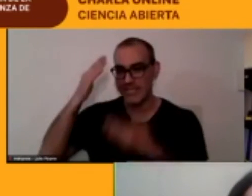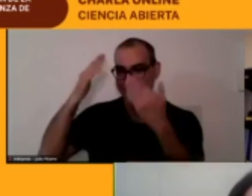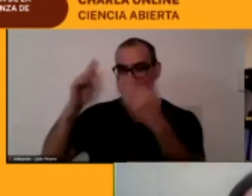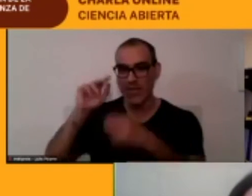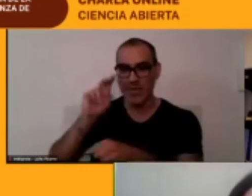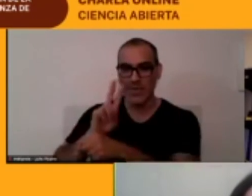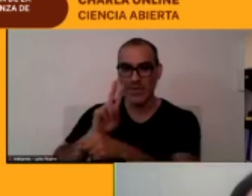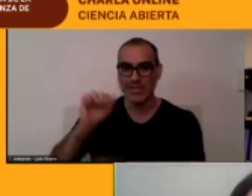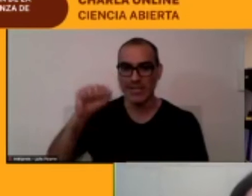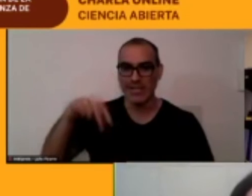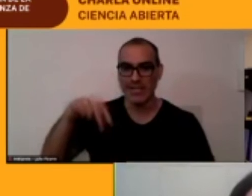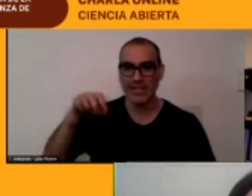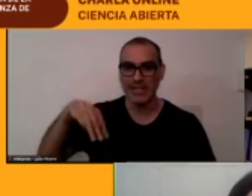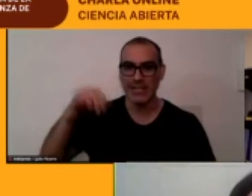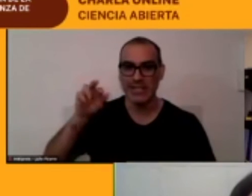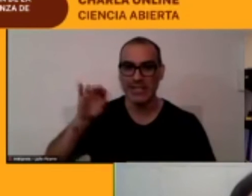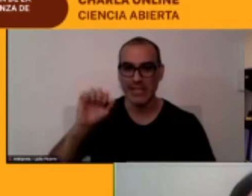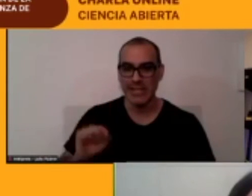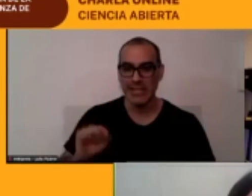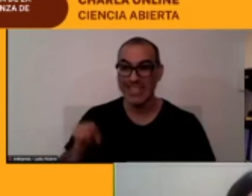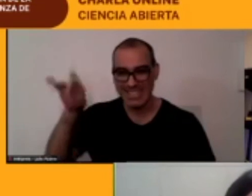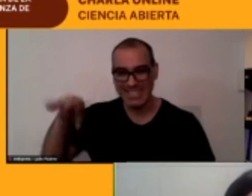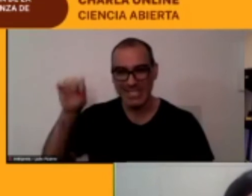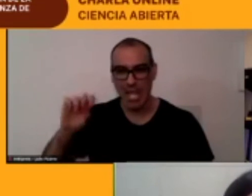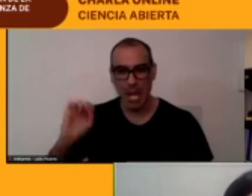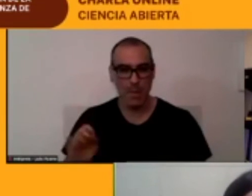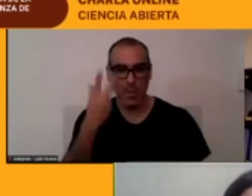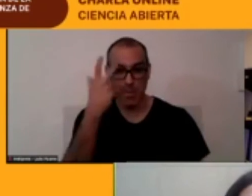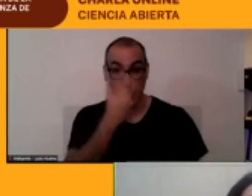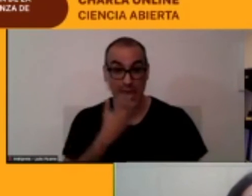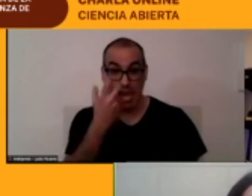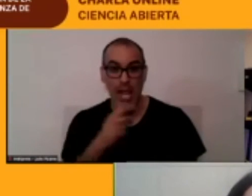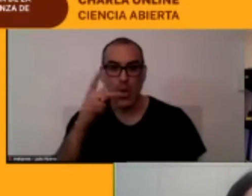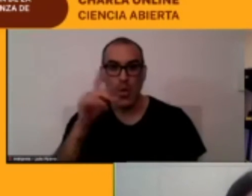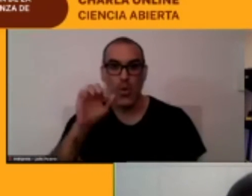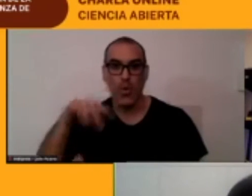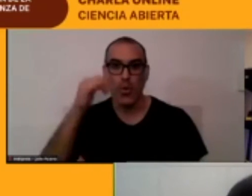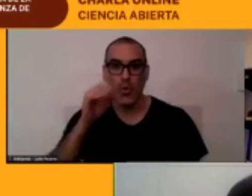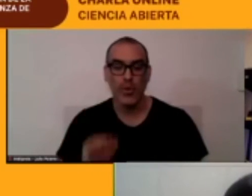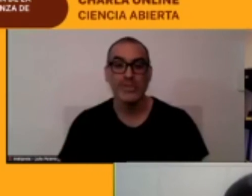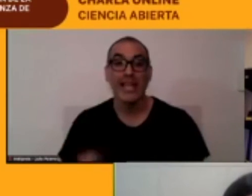el Cusa de primera lengua porque ella era aprendiz del